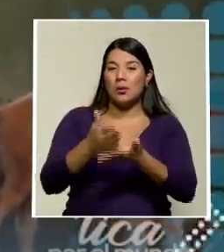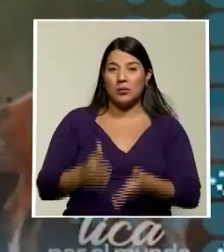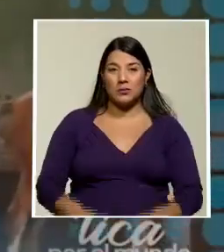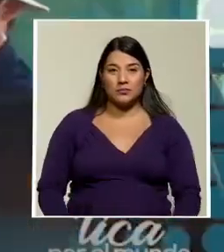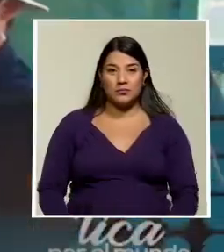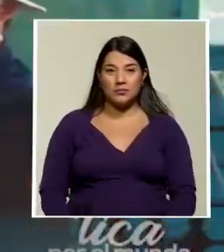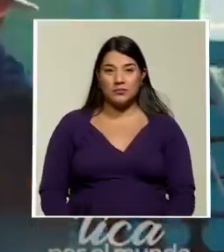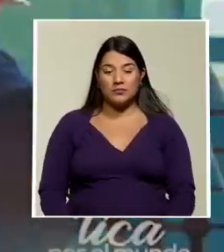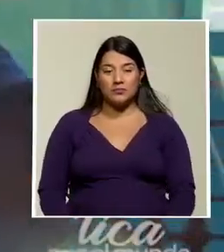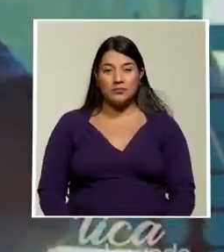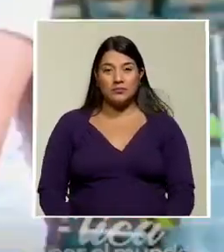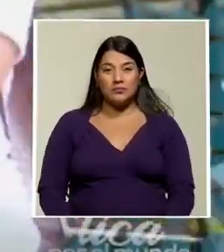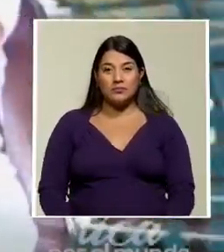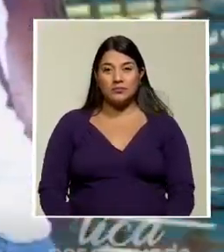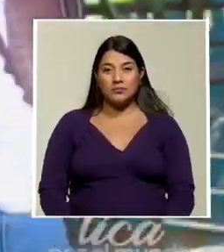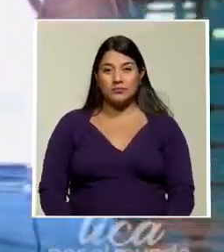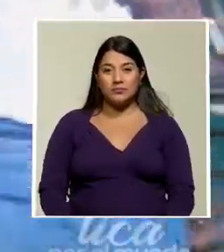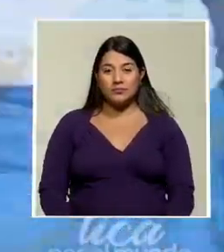pausa.